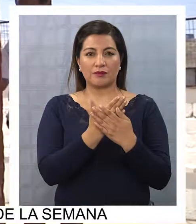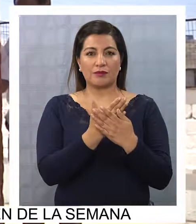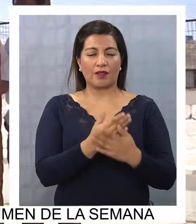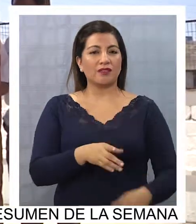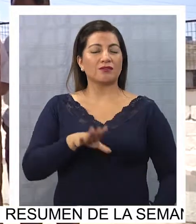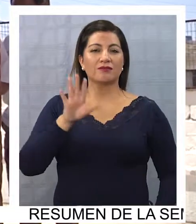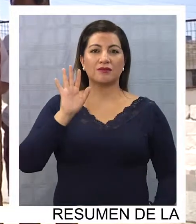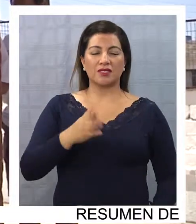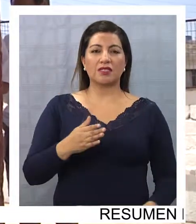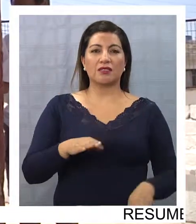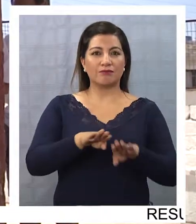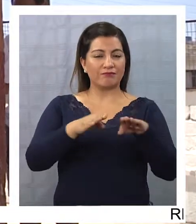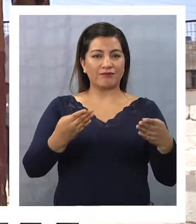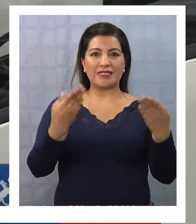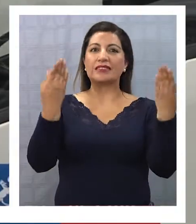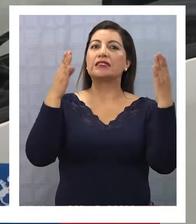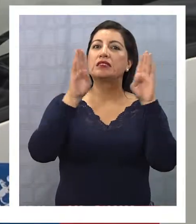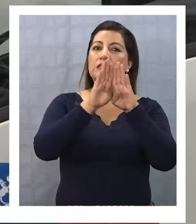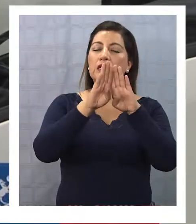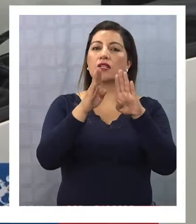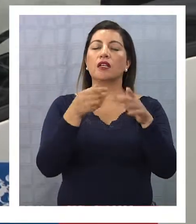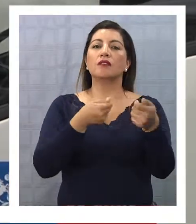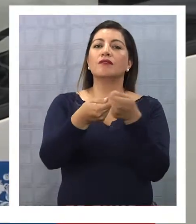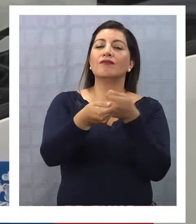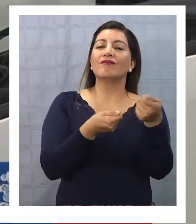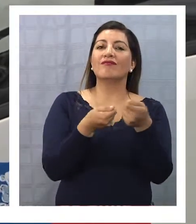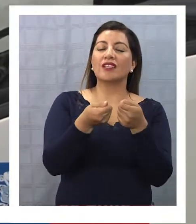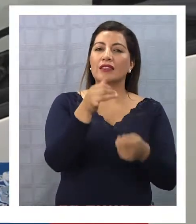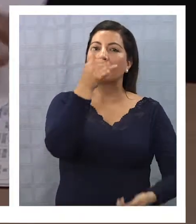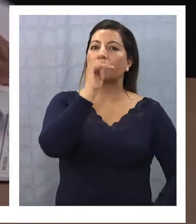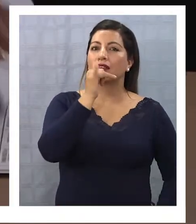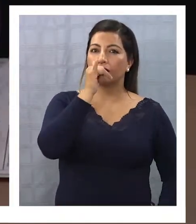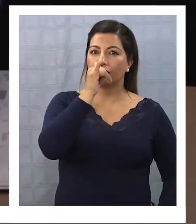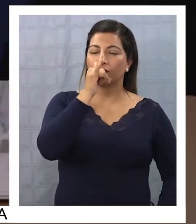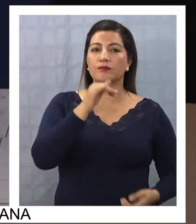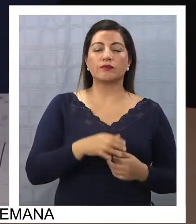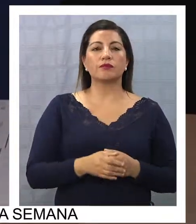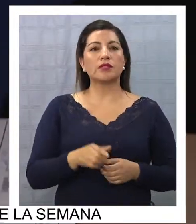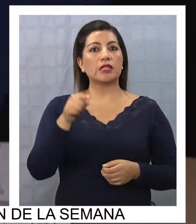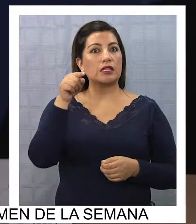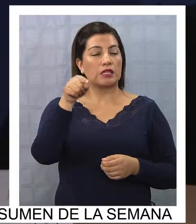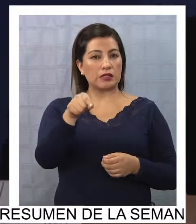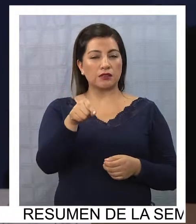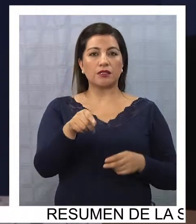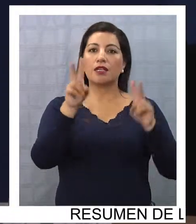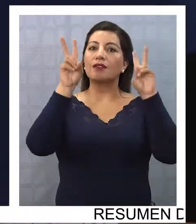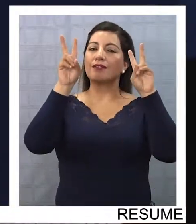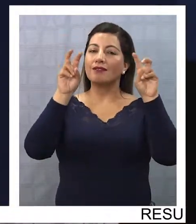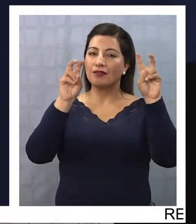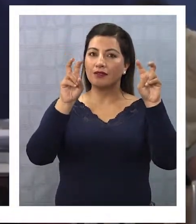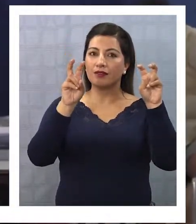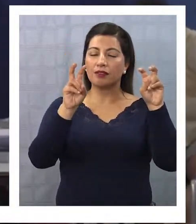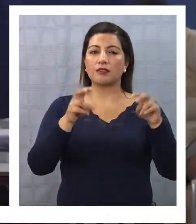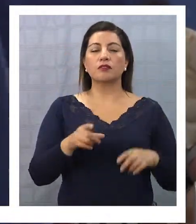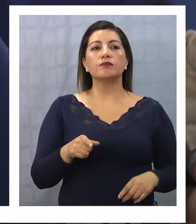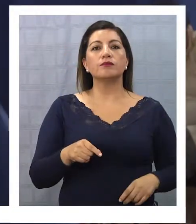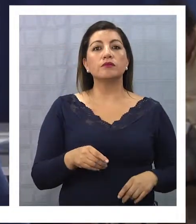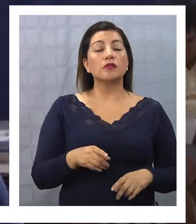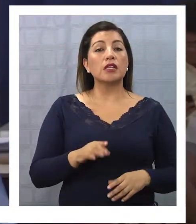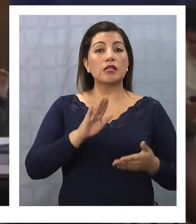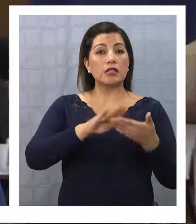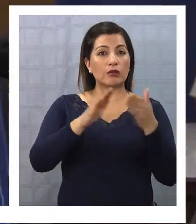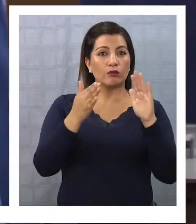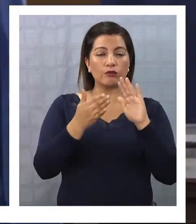se cierran los locales que expenden alcohol y todo ese tipo de bebidas. Esa es la parte oficial del gobierno interior, pero la